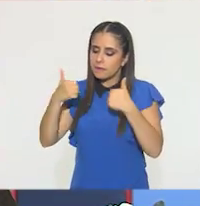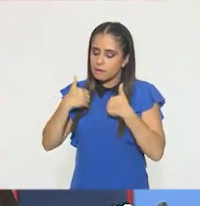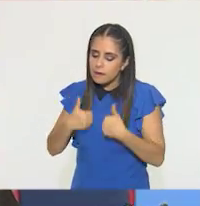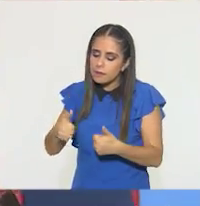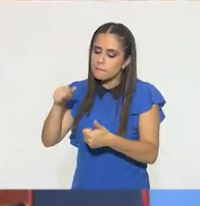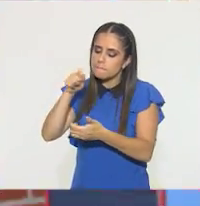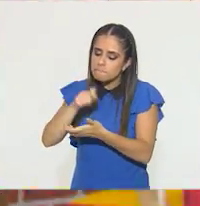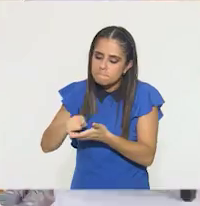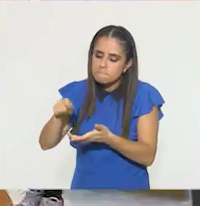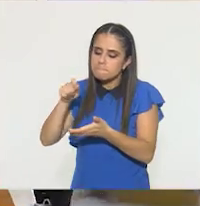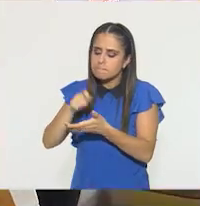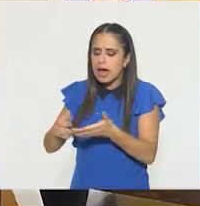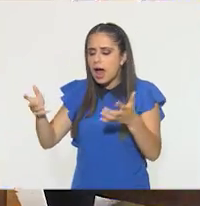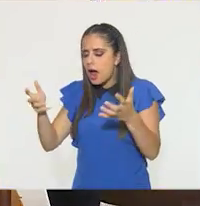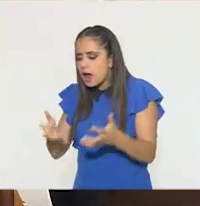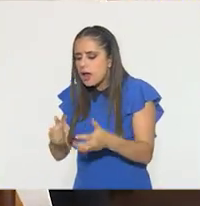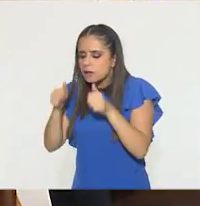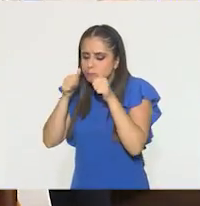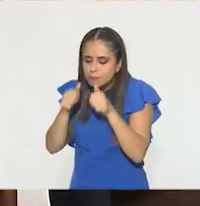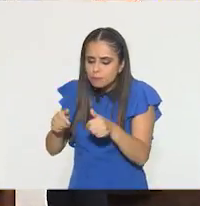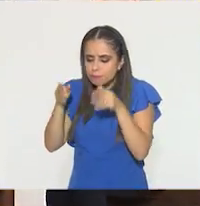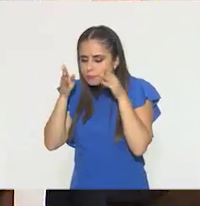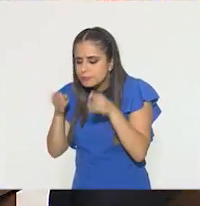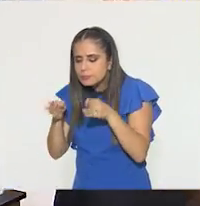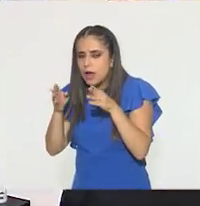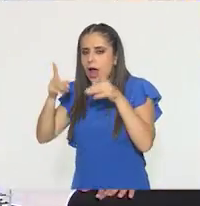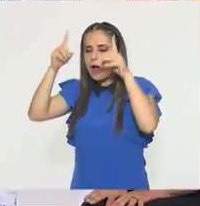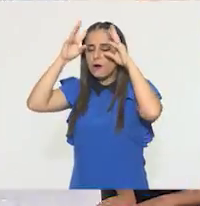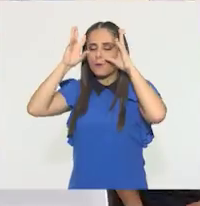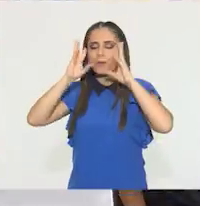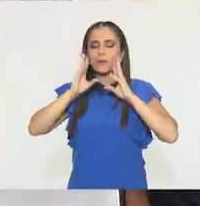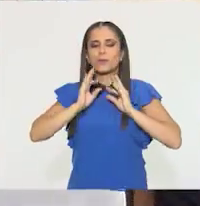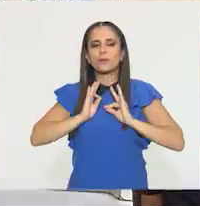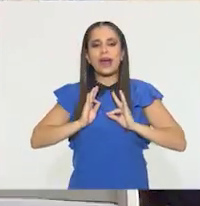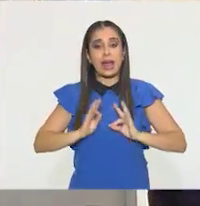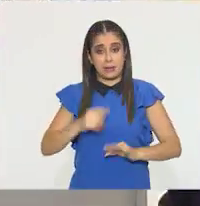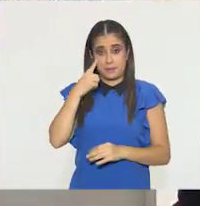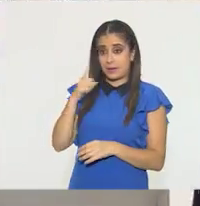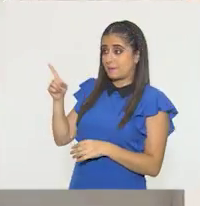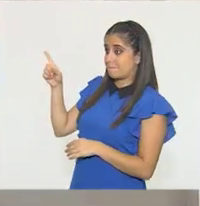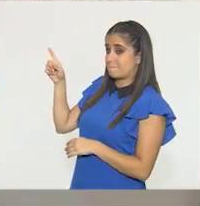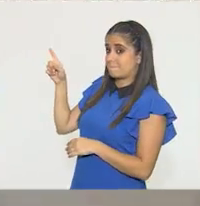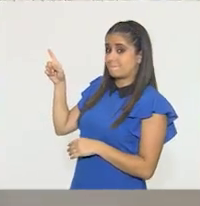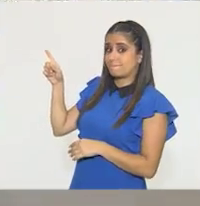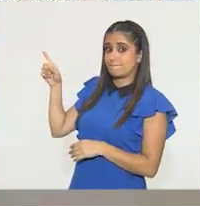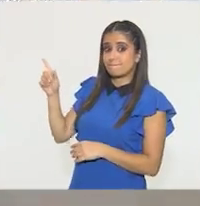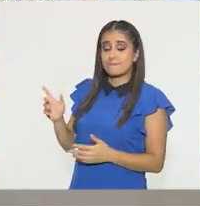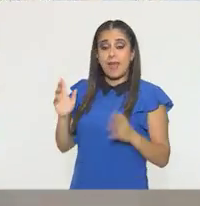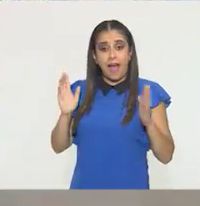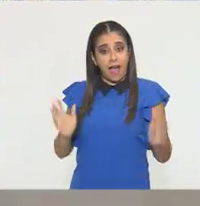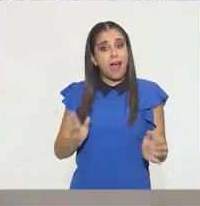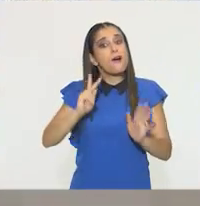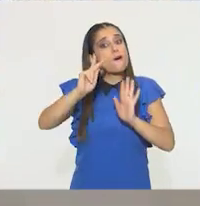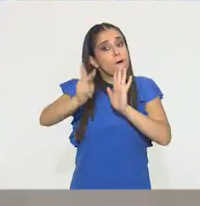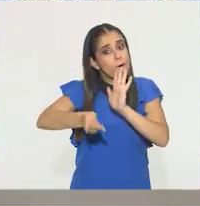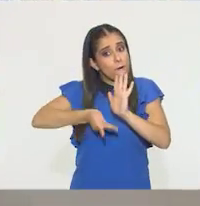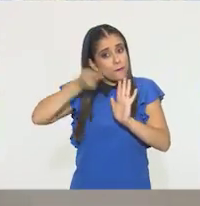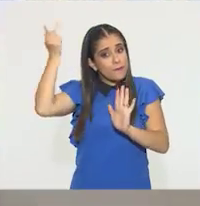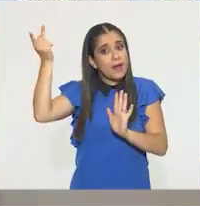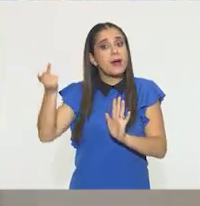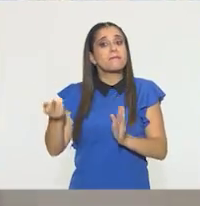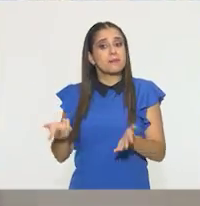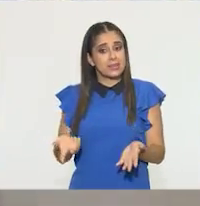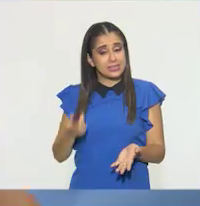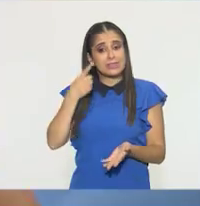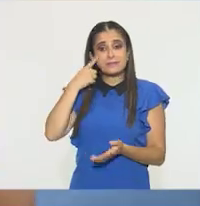Ya con eso, puede notar que se ve a través de la botella. Poquito a poco